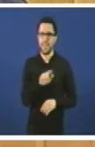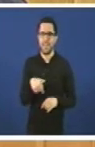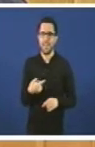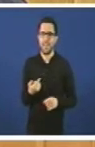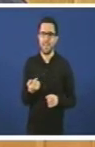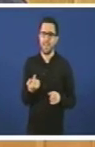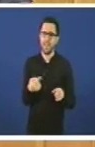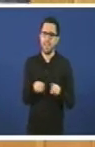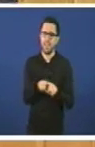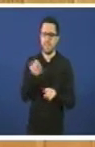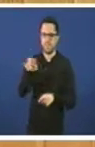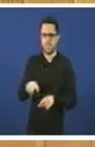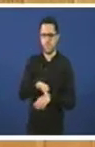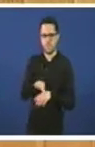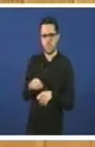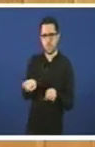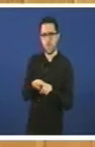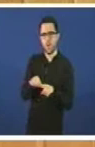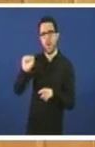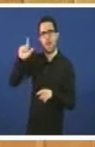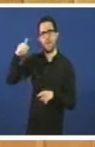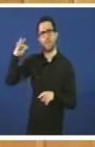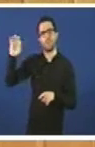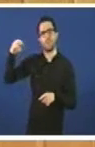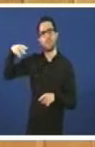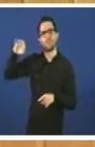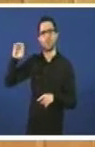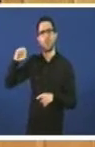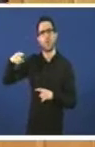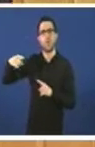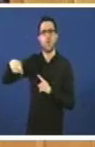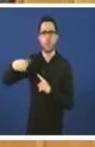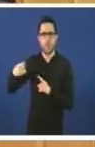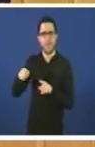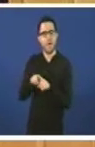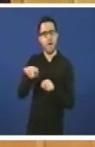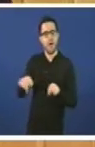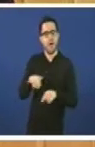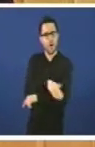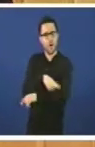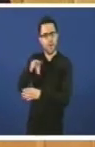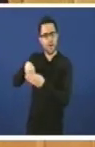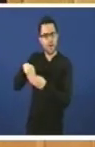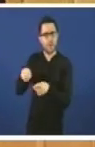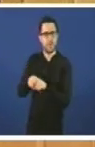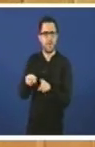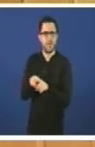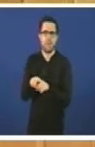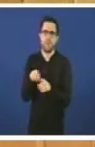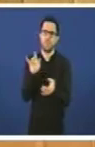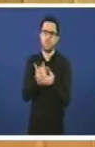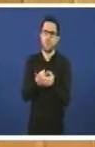Rueda, por exemplo, e aplicaron desde o goberno ese mesmo tipo de medidas políticas agresivas contra a lingua galega.